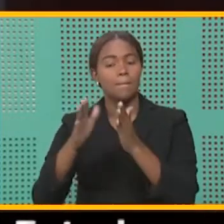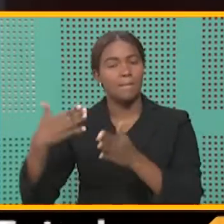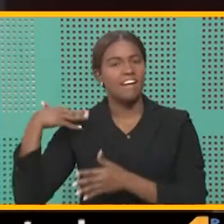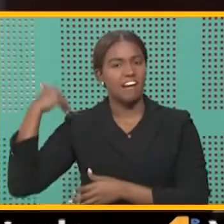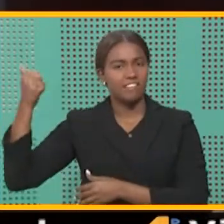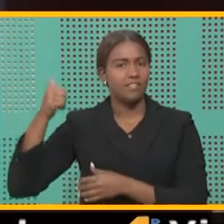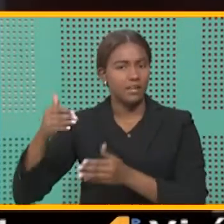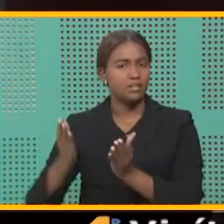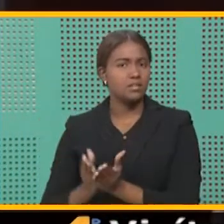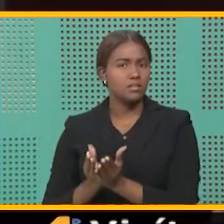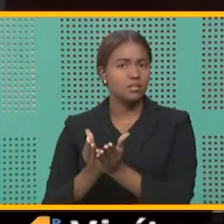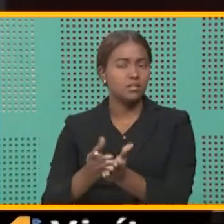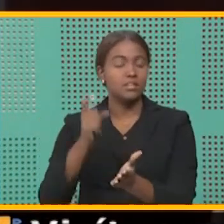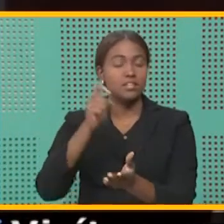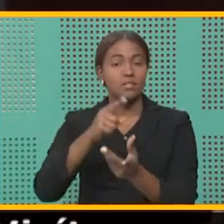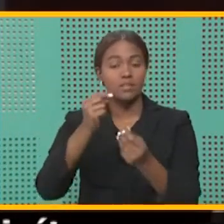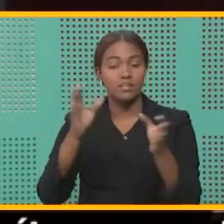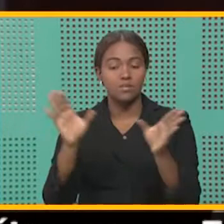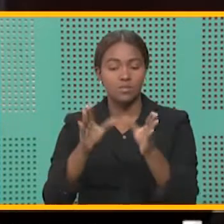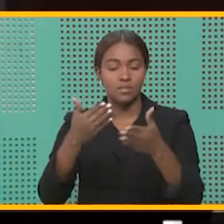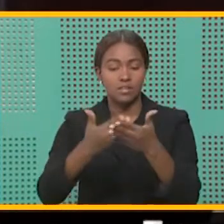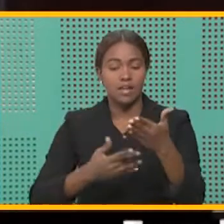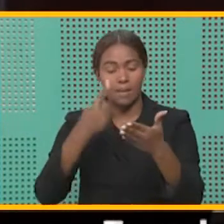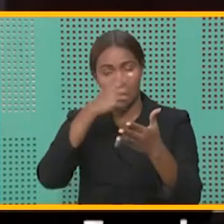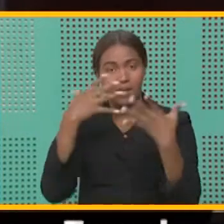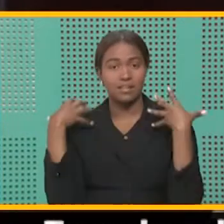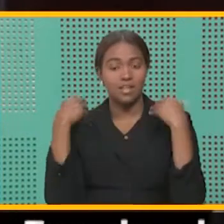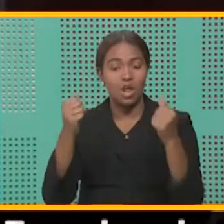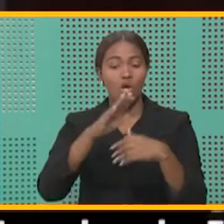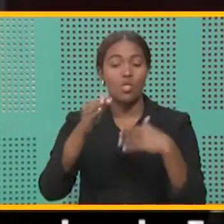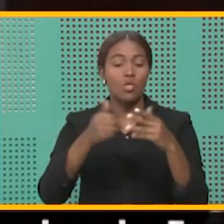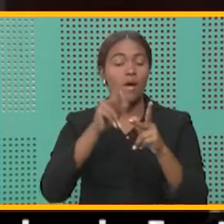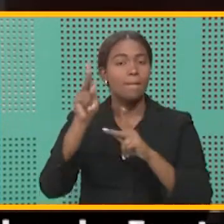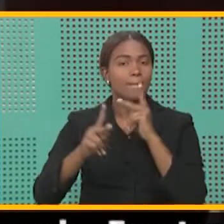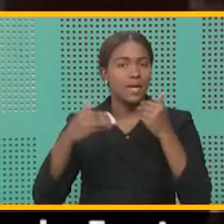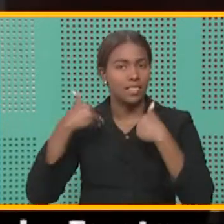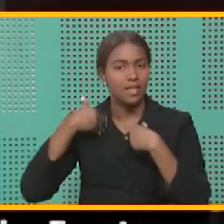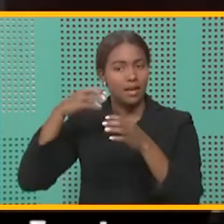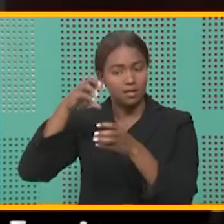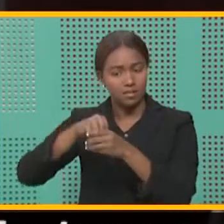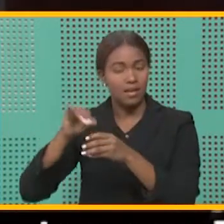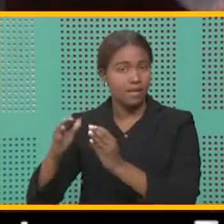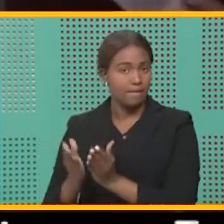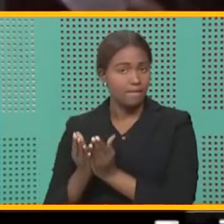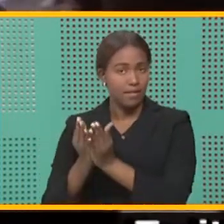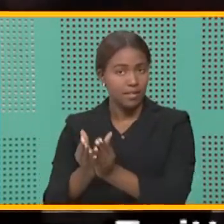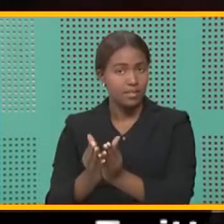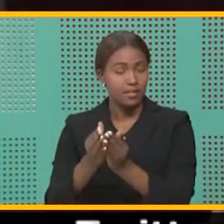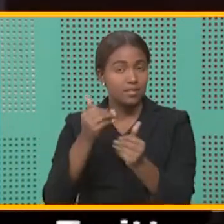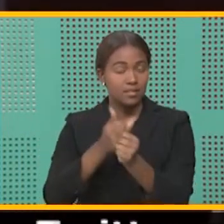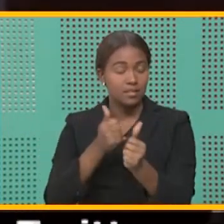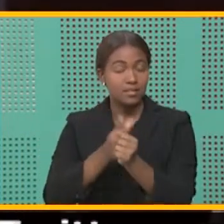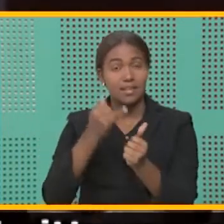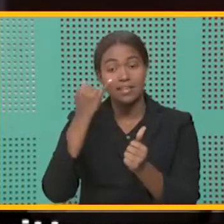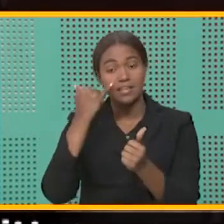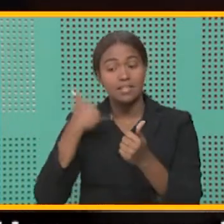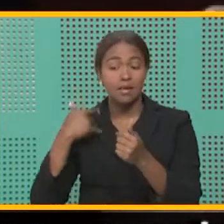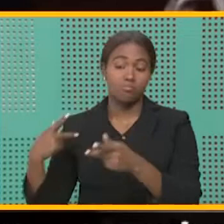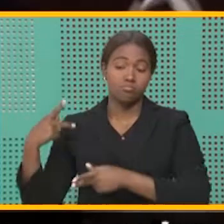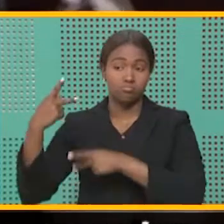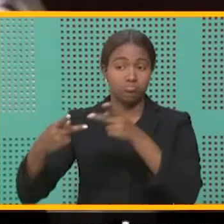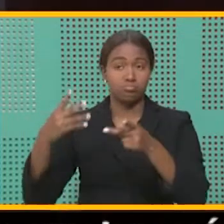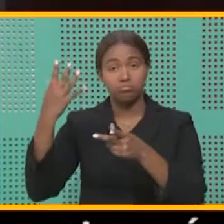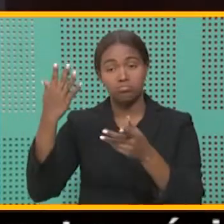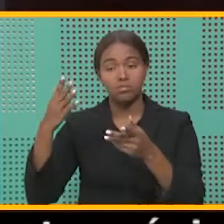la embarcación la certificación de salud de todos los tripulantes y también de todos los pasajeros, si se trata de un crucero.